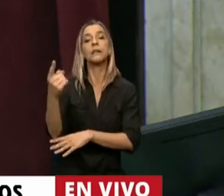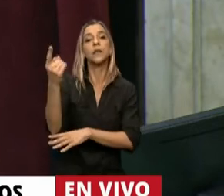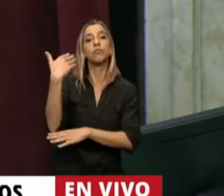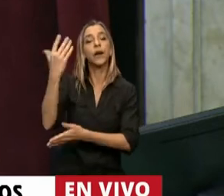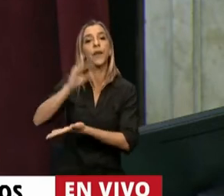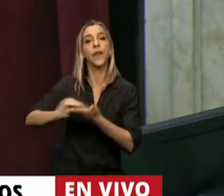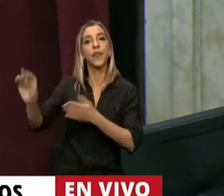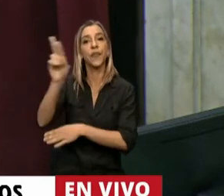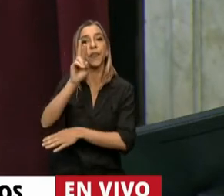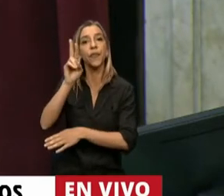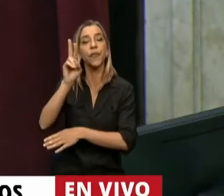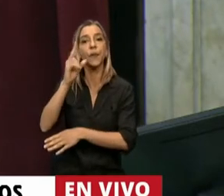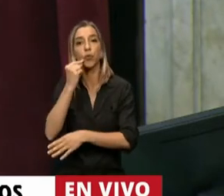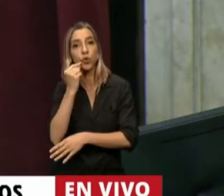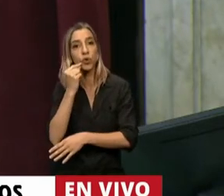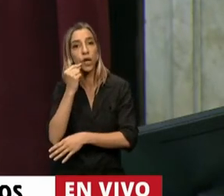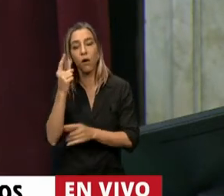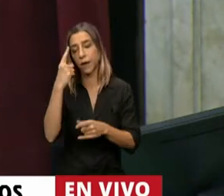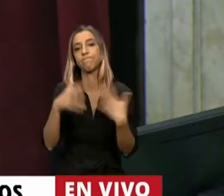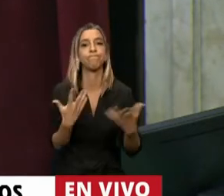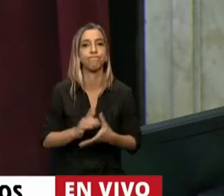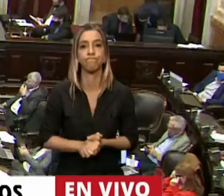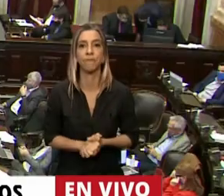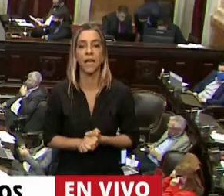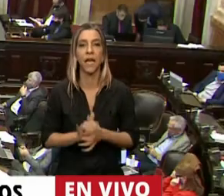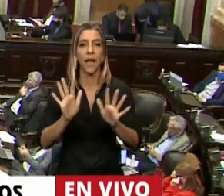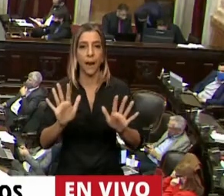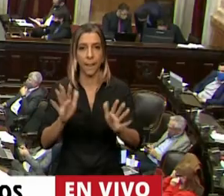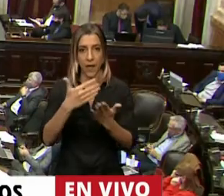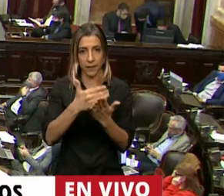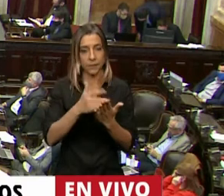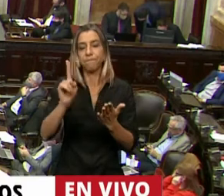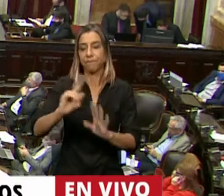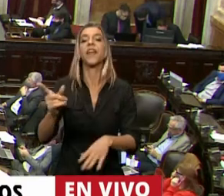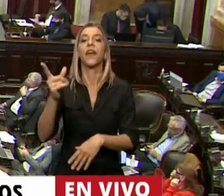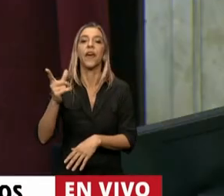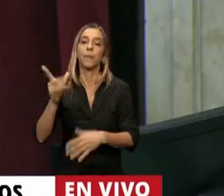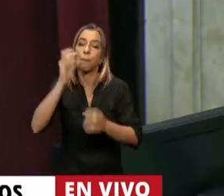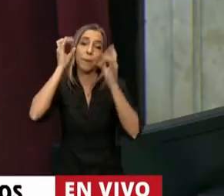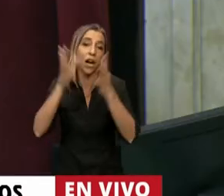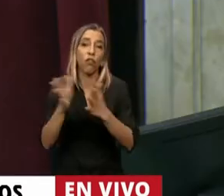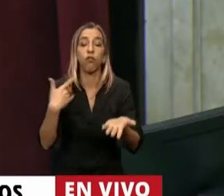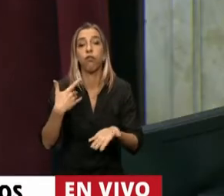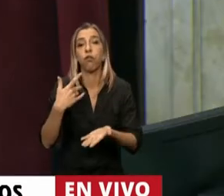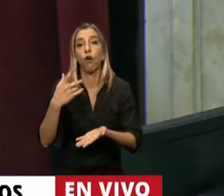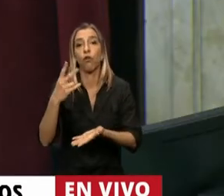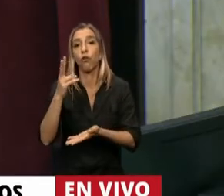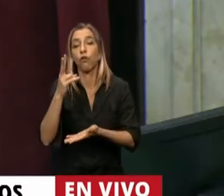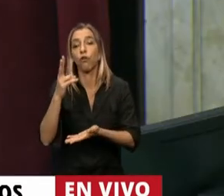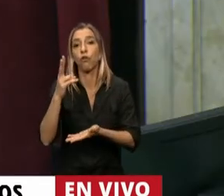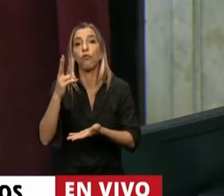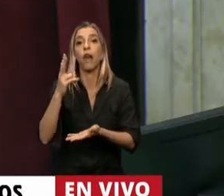diputada Silvia Lospenato, perdón, o la diputada Brenda Austin.